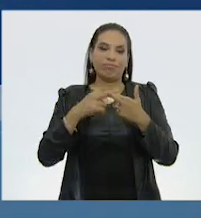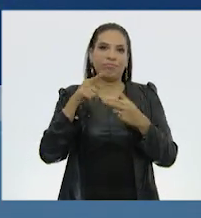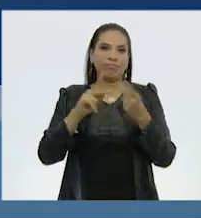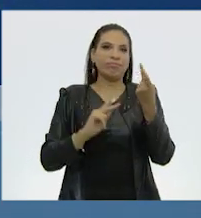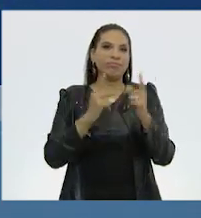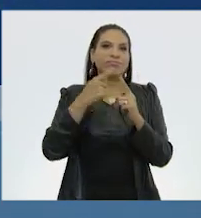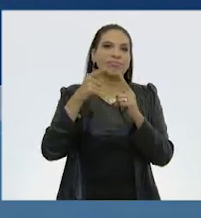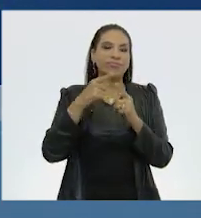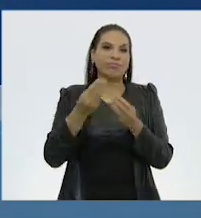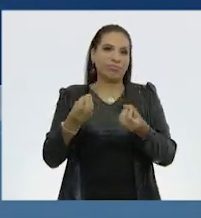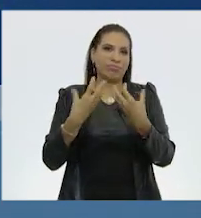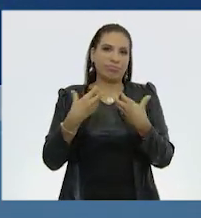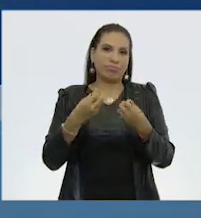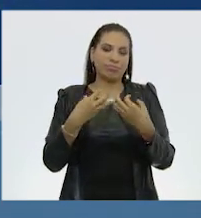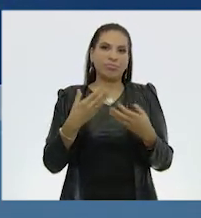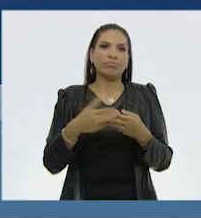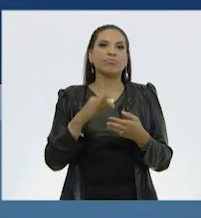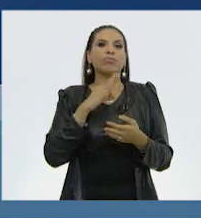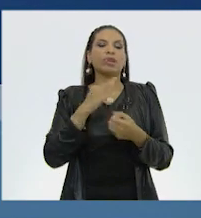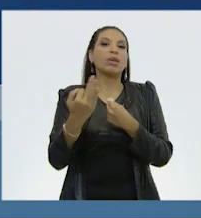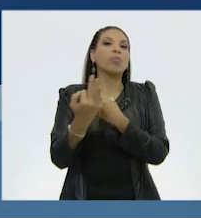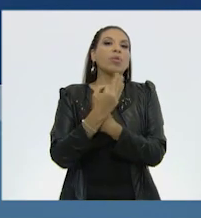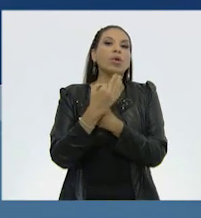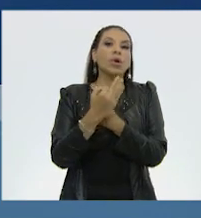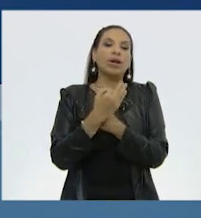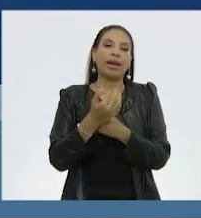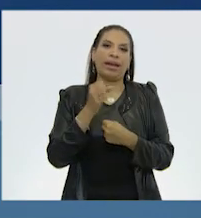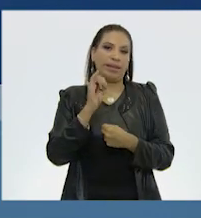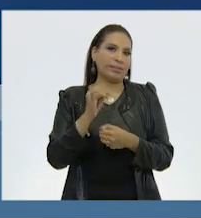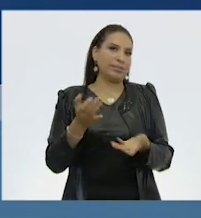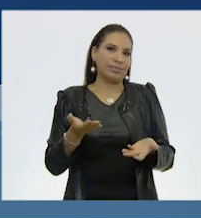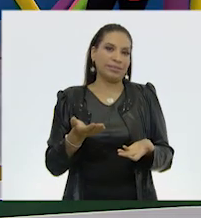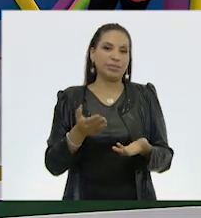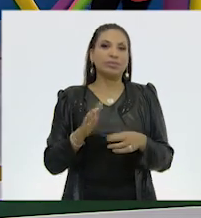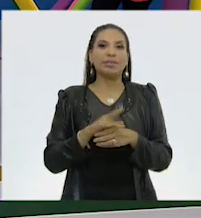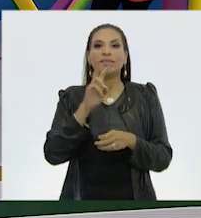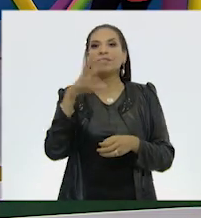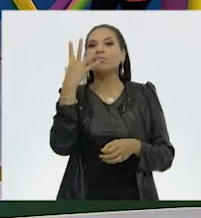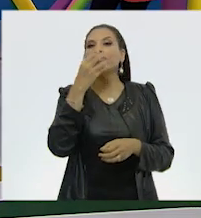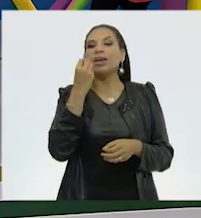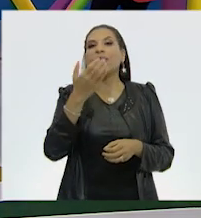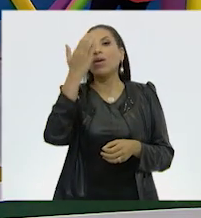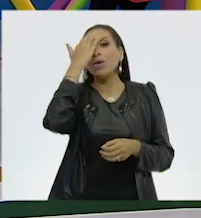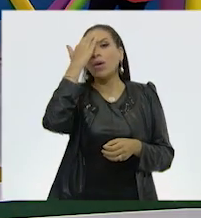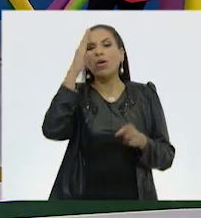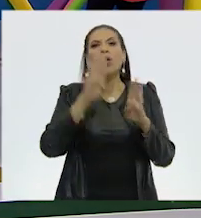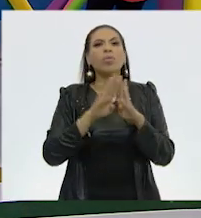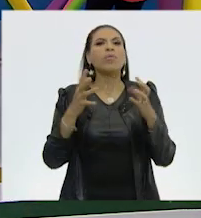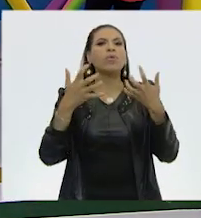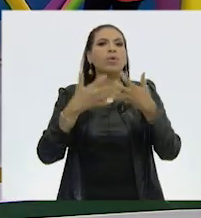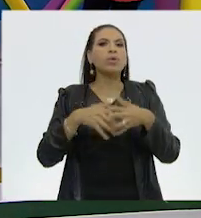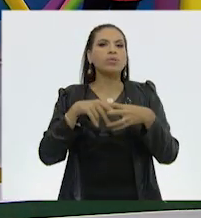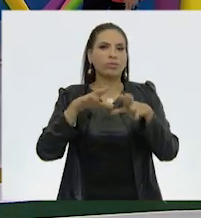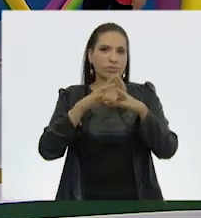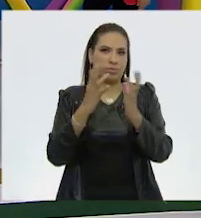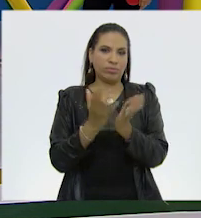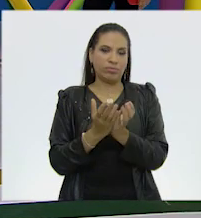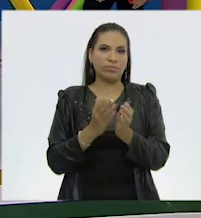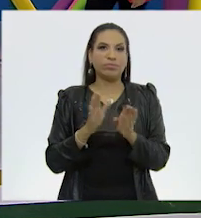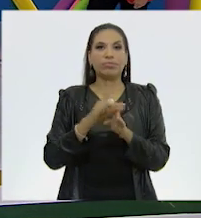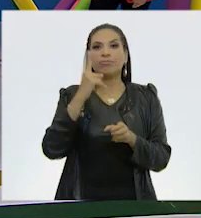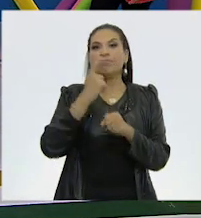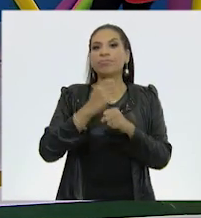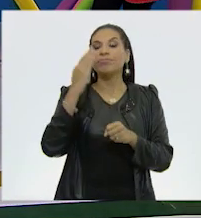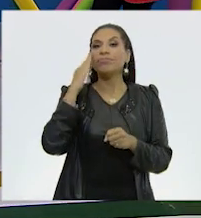la naturaleza nos da y nos protege. ¡Así es, Tom! Es maravilloso conocer cómo funciona nuestro planeta. Y,